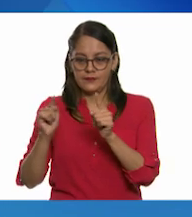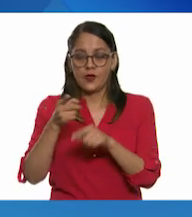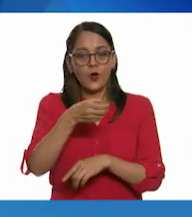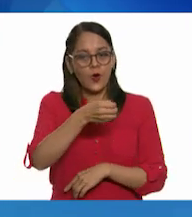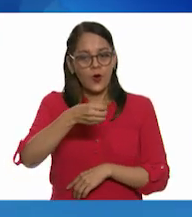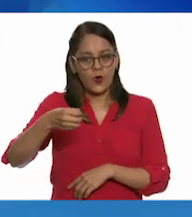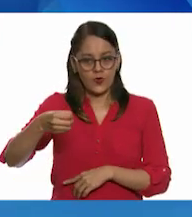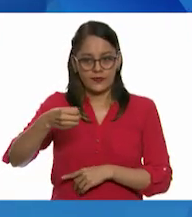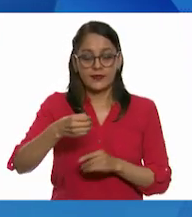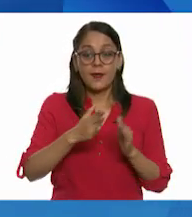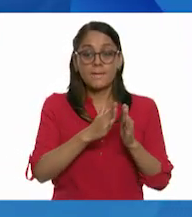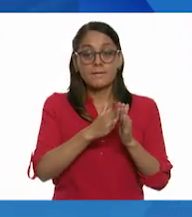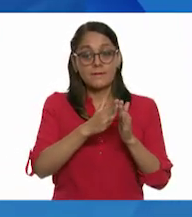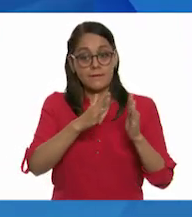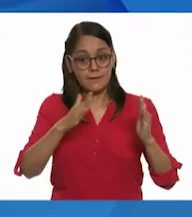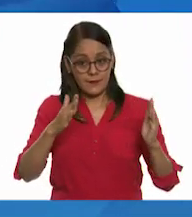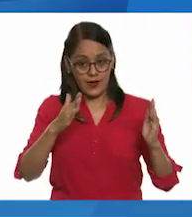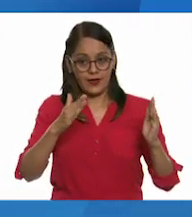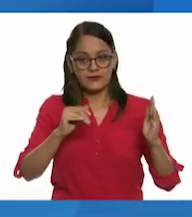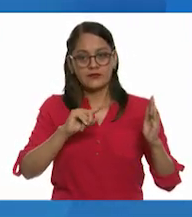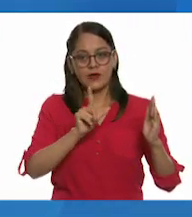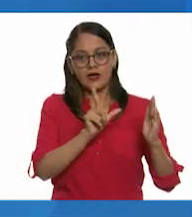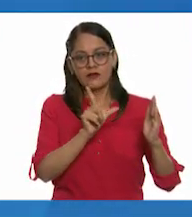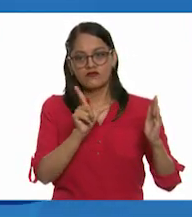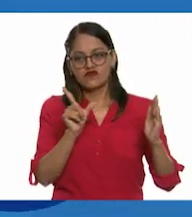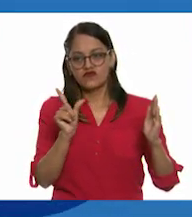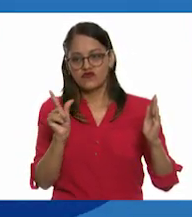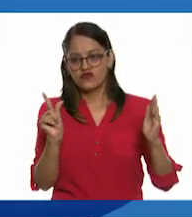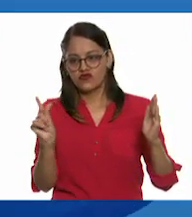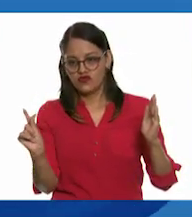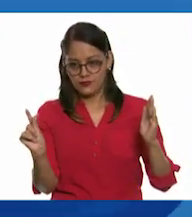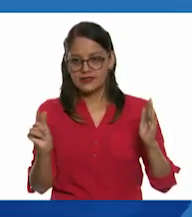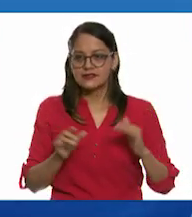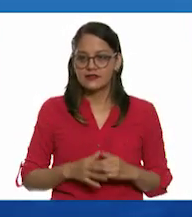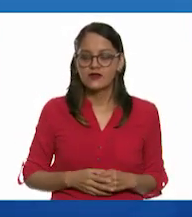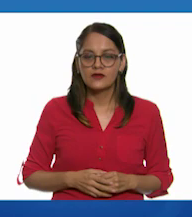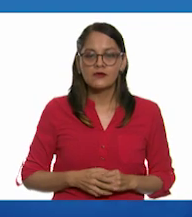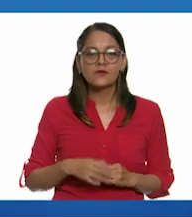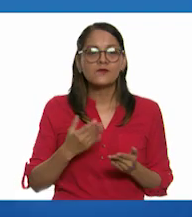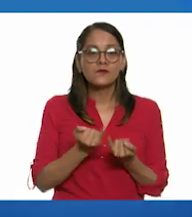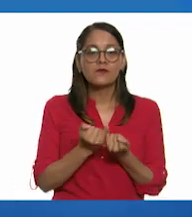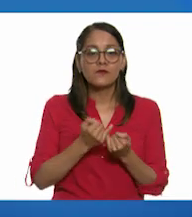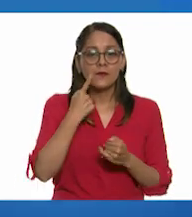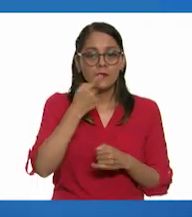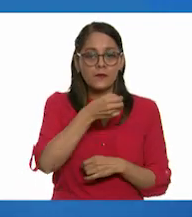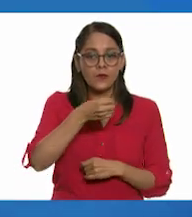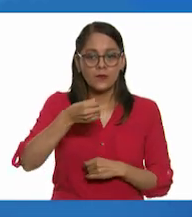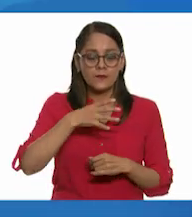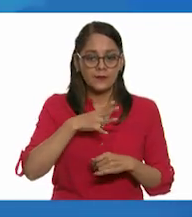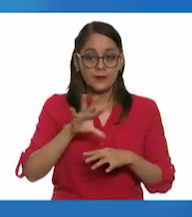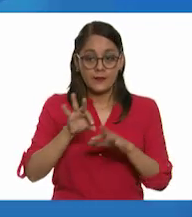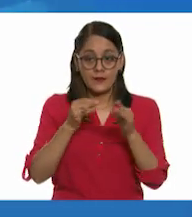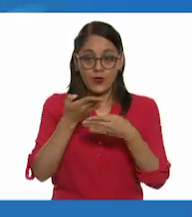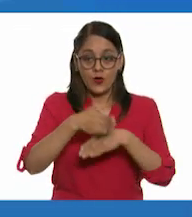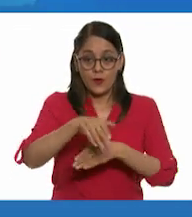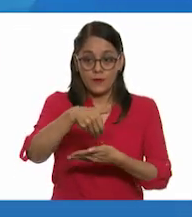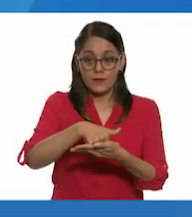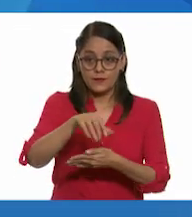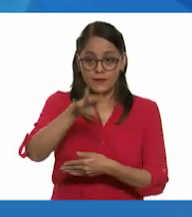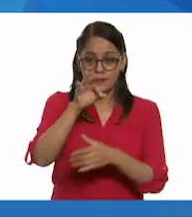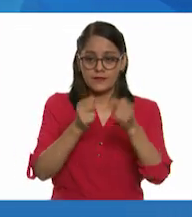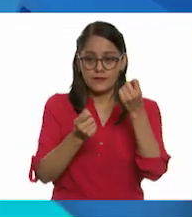mayor a menor. ¿De mayor a menor? Exacto, y tenemos ahí diferentes segmentos. Y aquí en el sobre también los tenemos, mira.